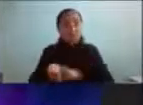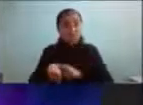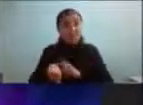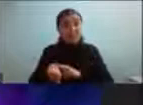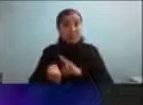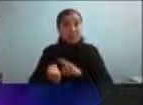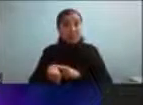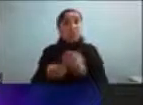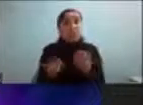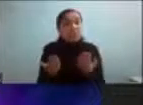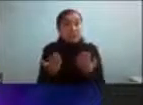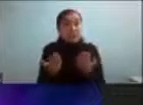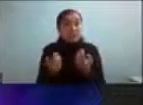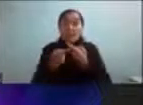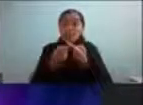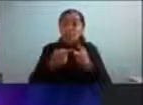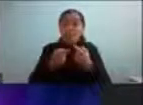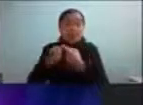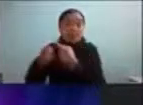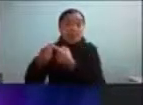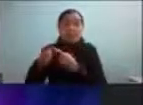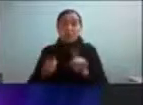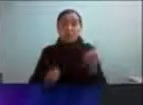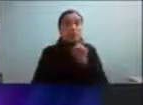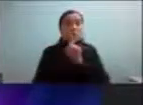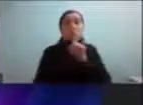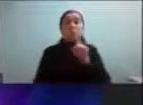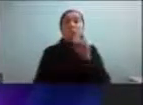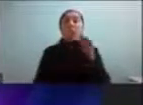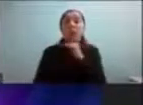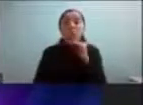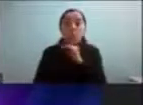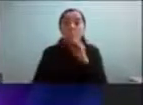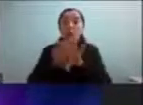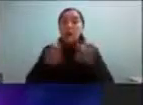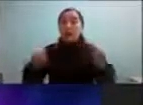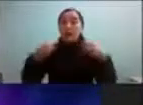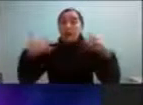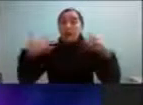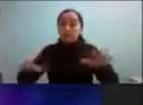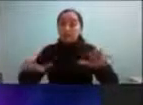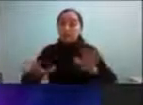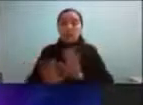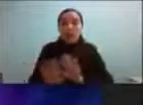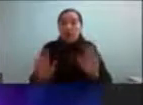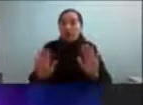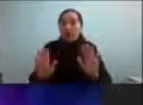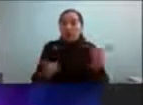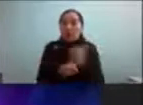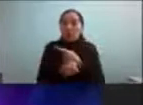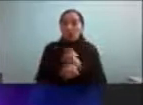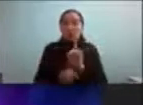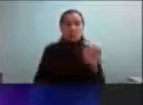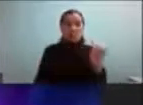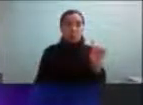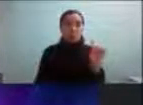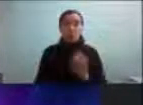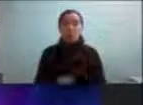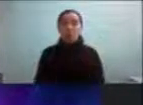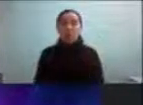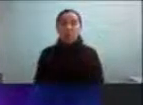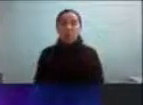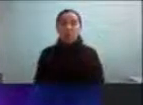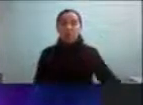conocer múltiples presentaciones no es algo que podamos hacer rápido no es algo que podamos hacer de forma instantánea con lo cual cuando